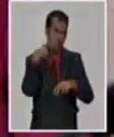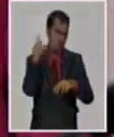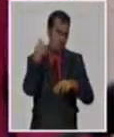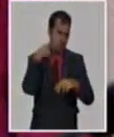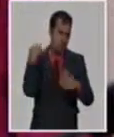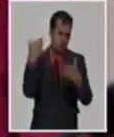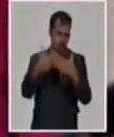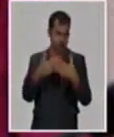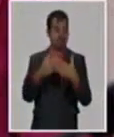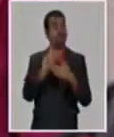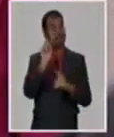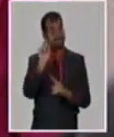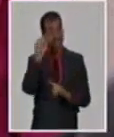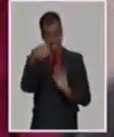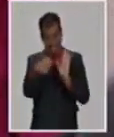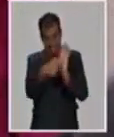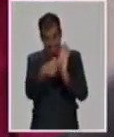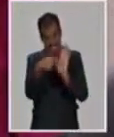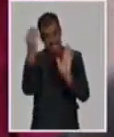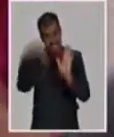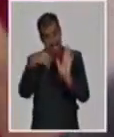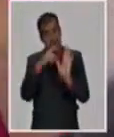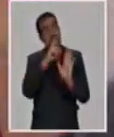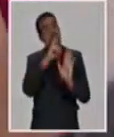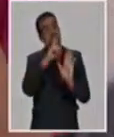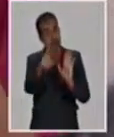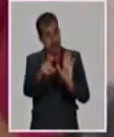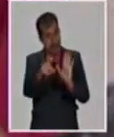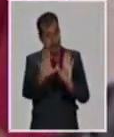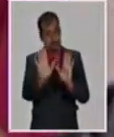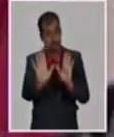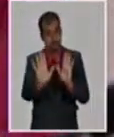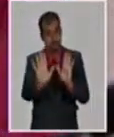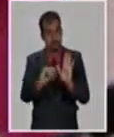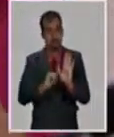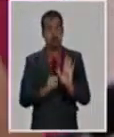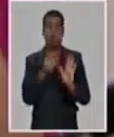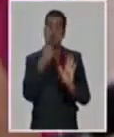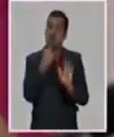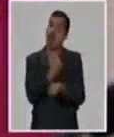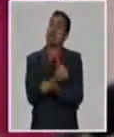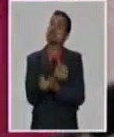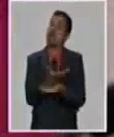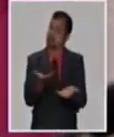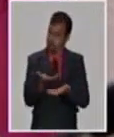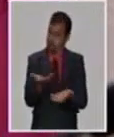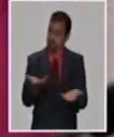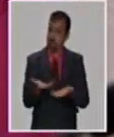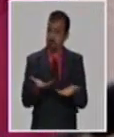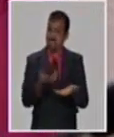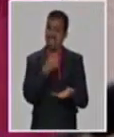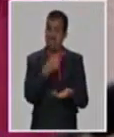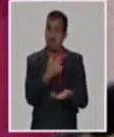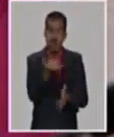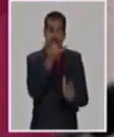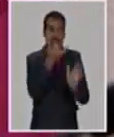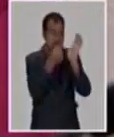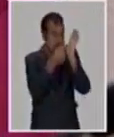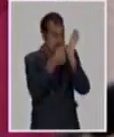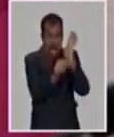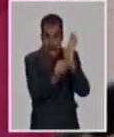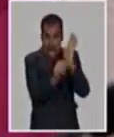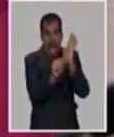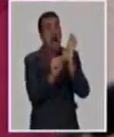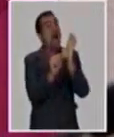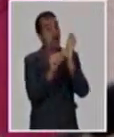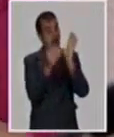en este tema en particular, por lo sensible, por lo que pudiera estar en juego, si uno no hiciera